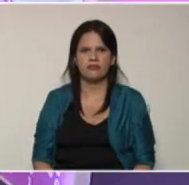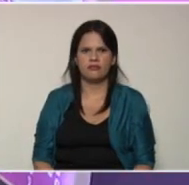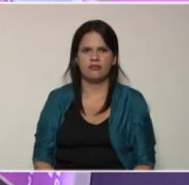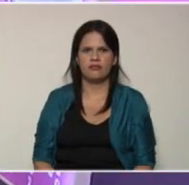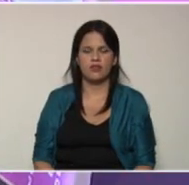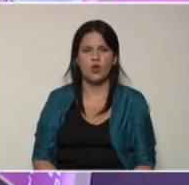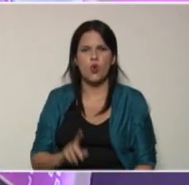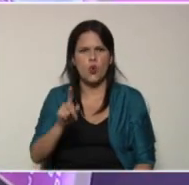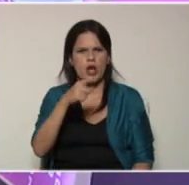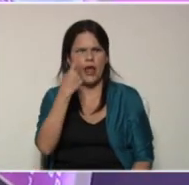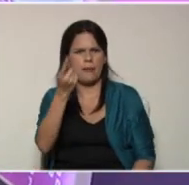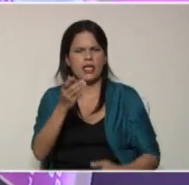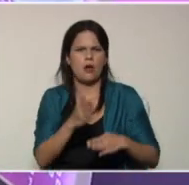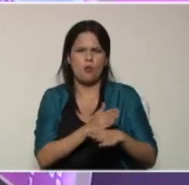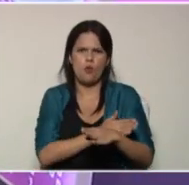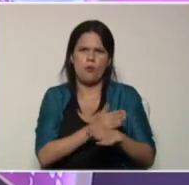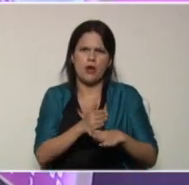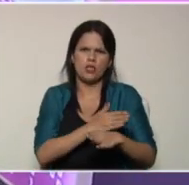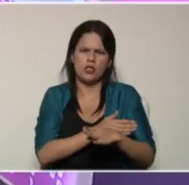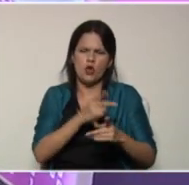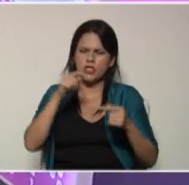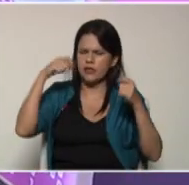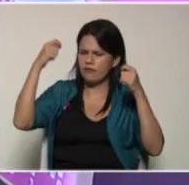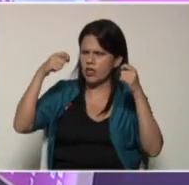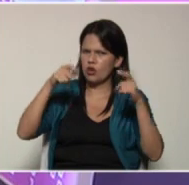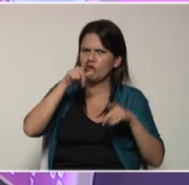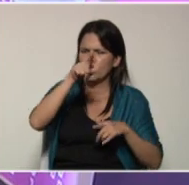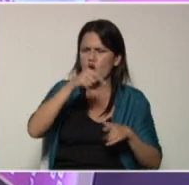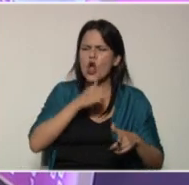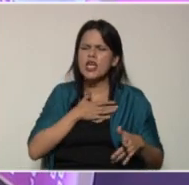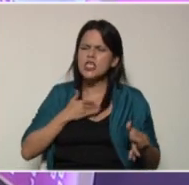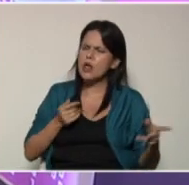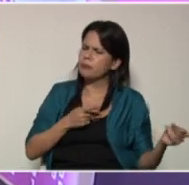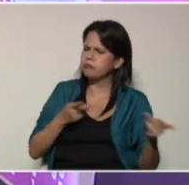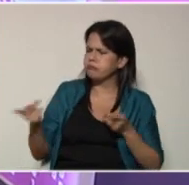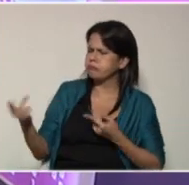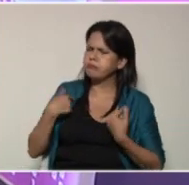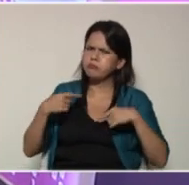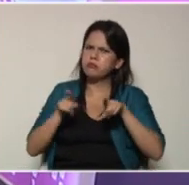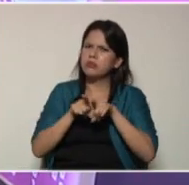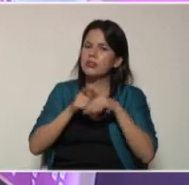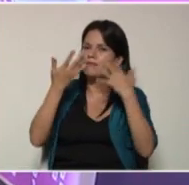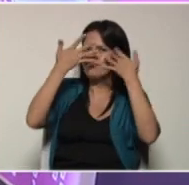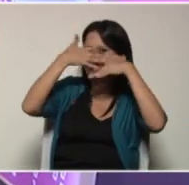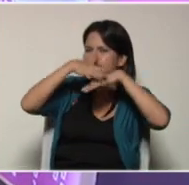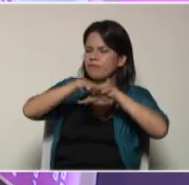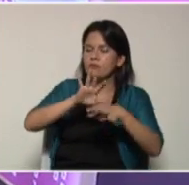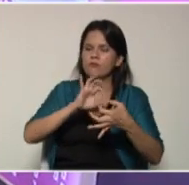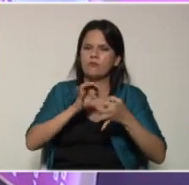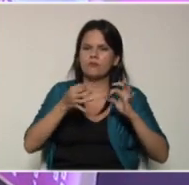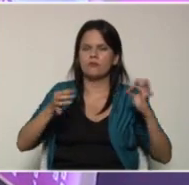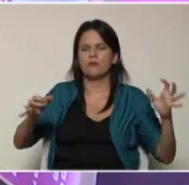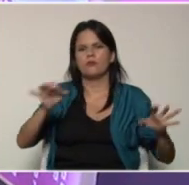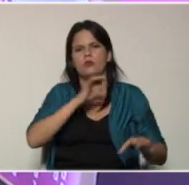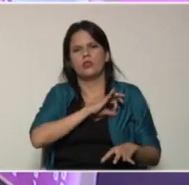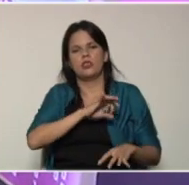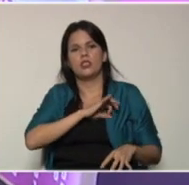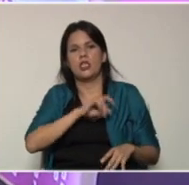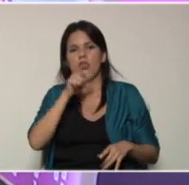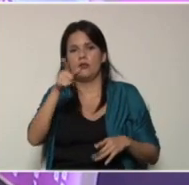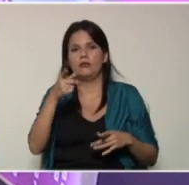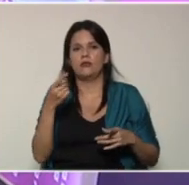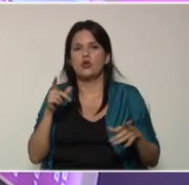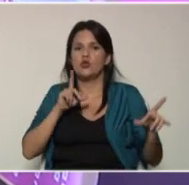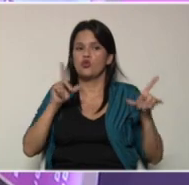Una vez que hemos compartido ese video con ustedes, quiero invitarlos también a que se integren en las redes sociales de este, tu canal